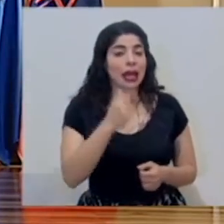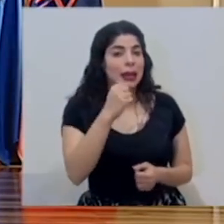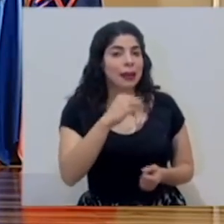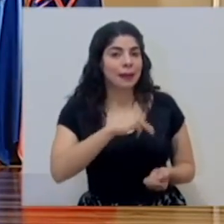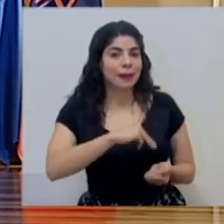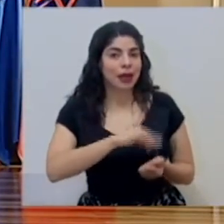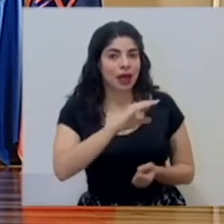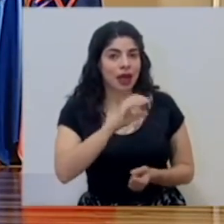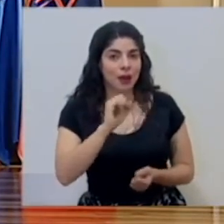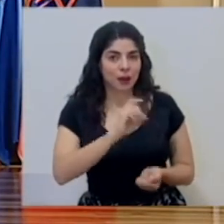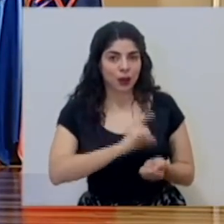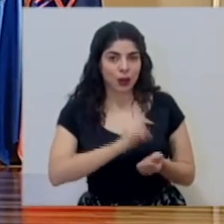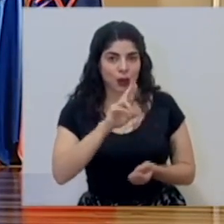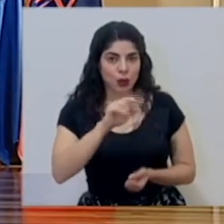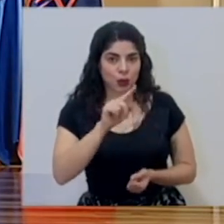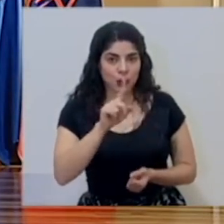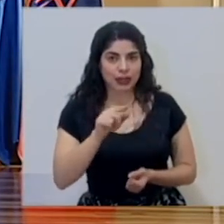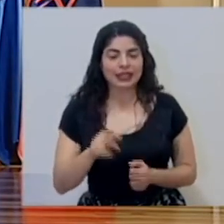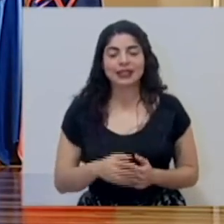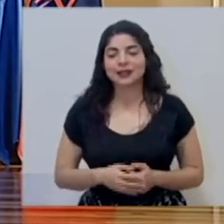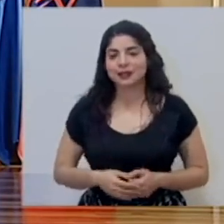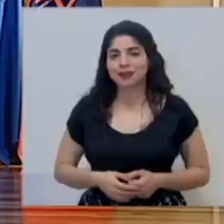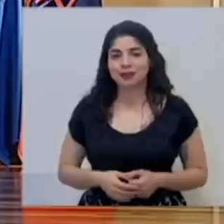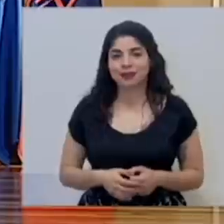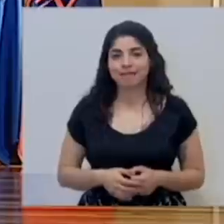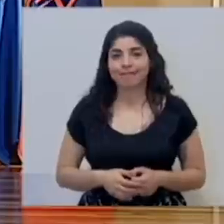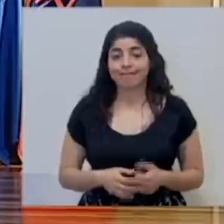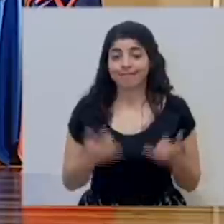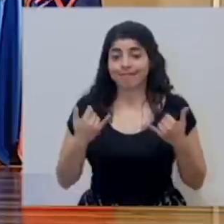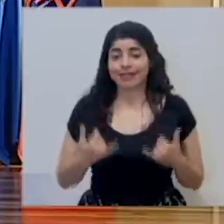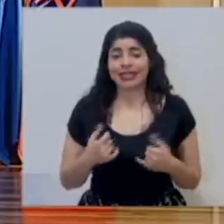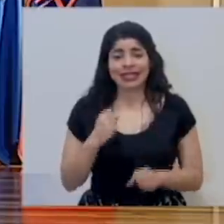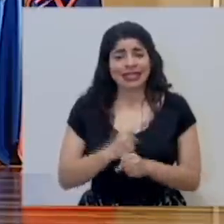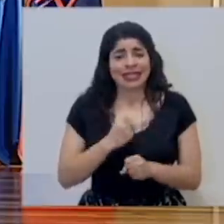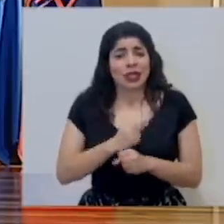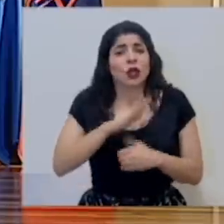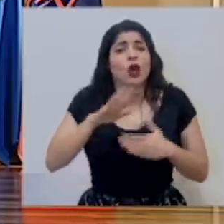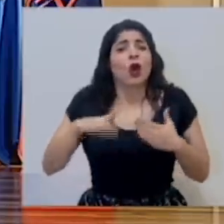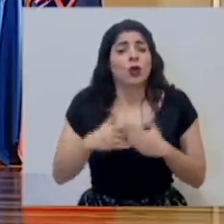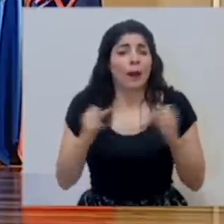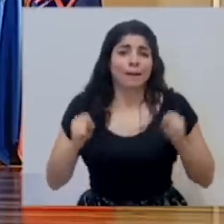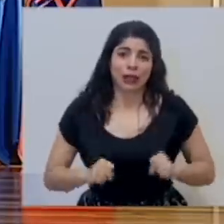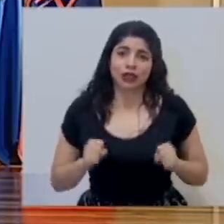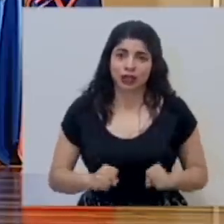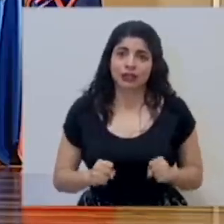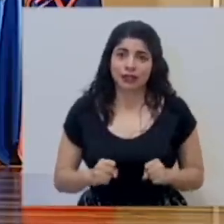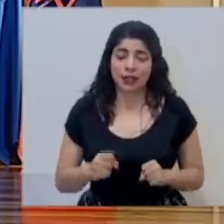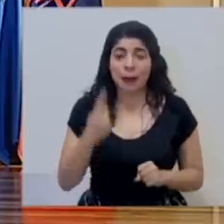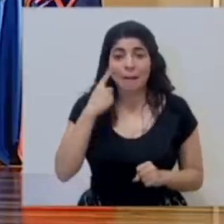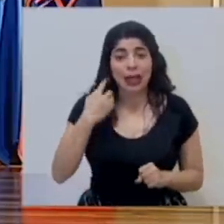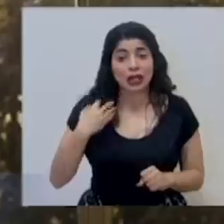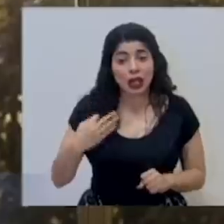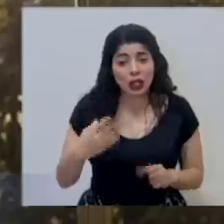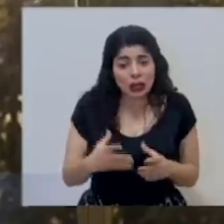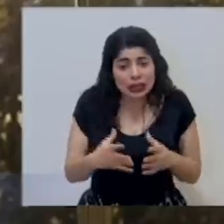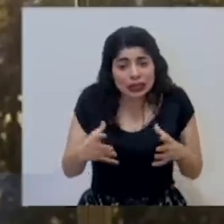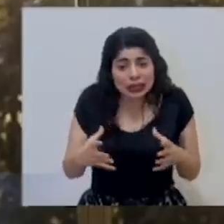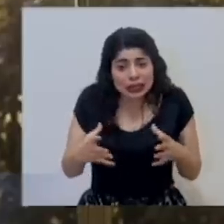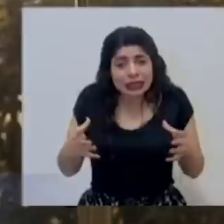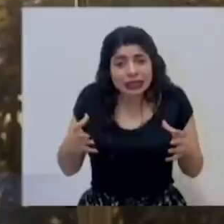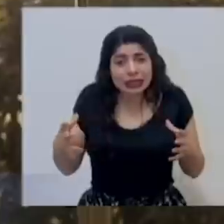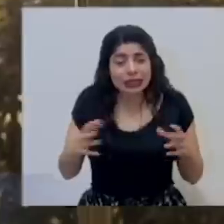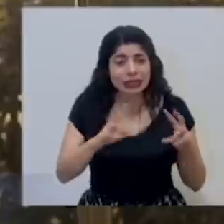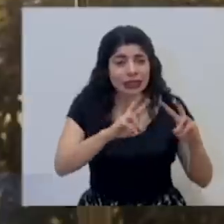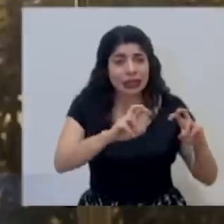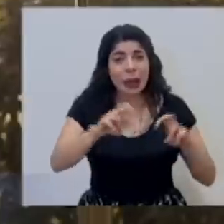la caja el doctor Ruiz estamos haciendo todo lo posible para aumentar todos los días nuestra capacidad de pruebas